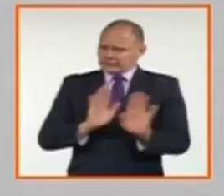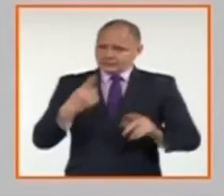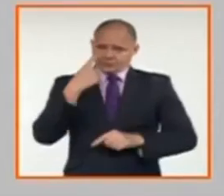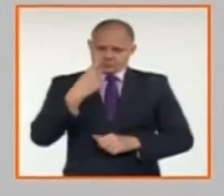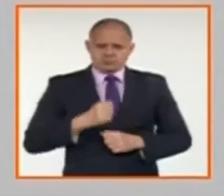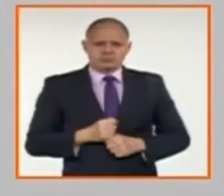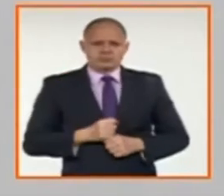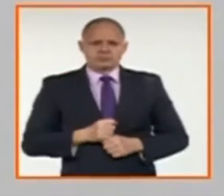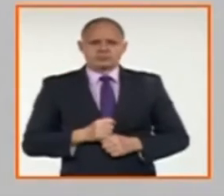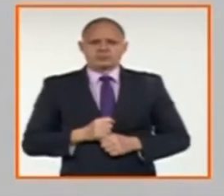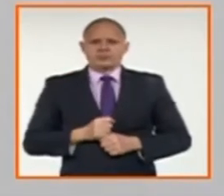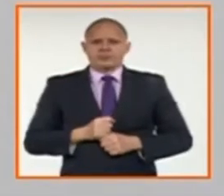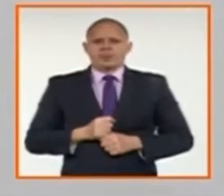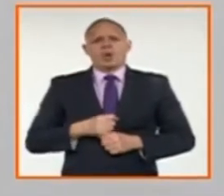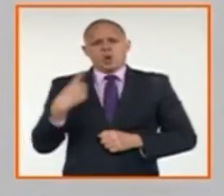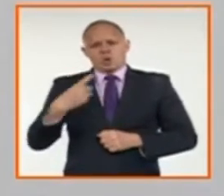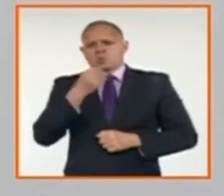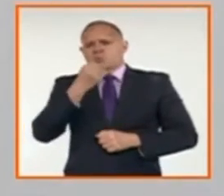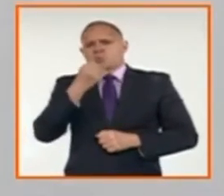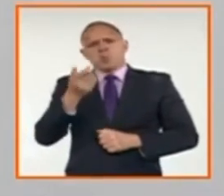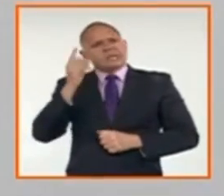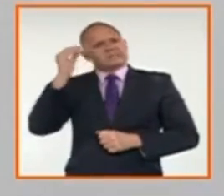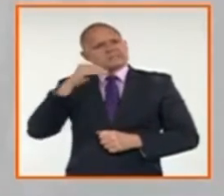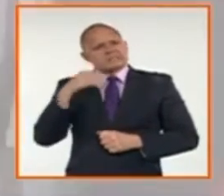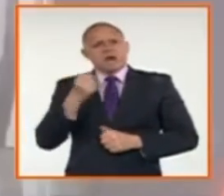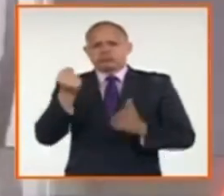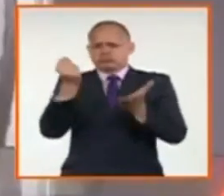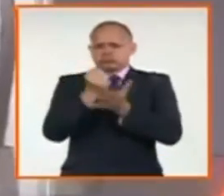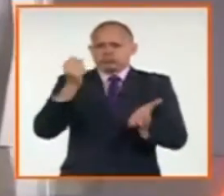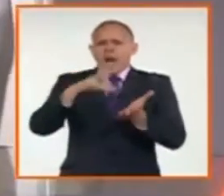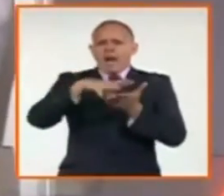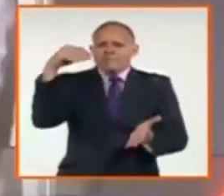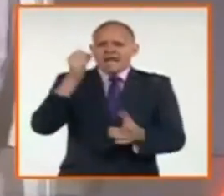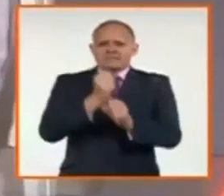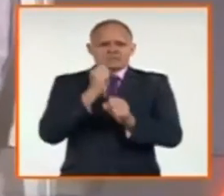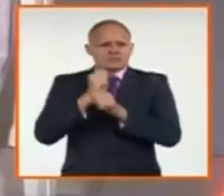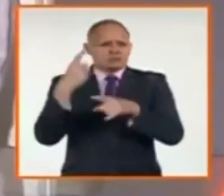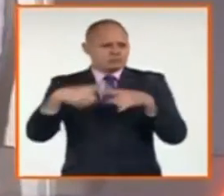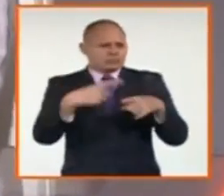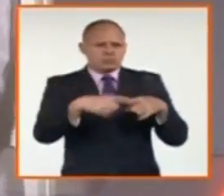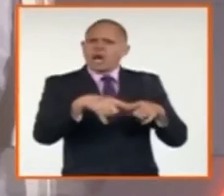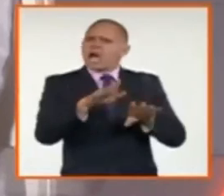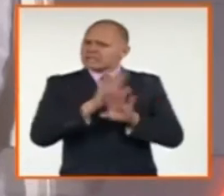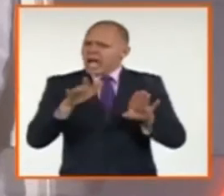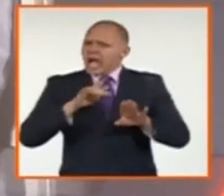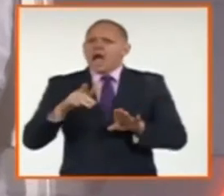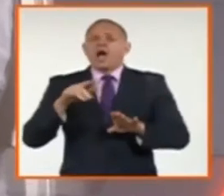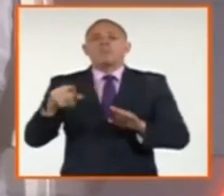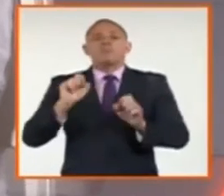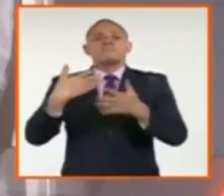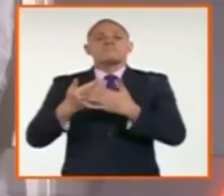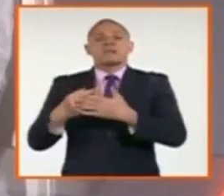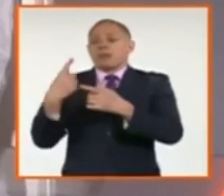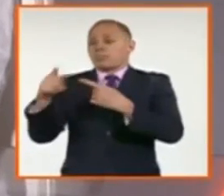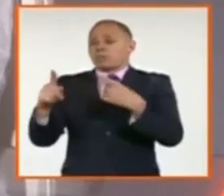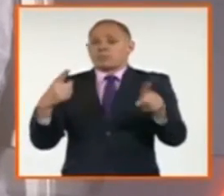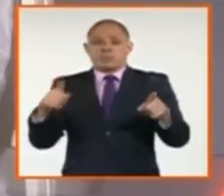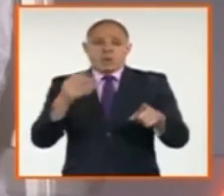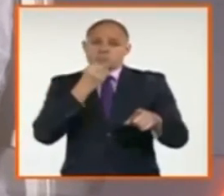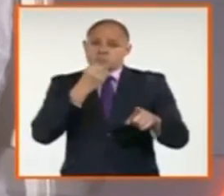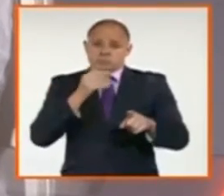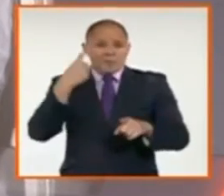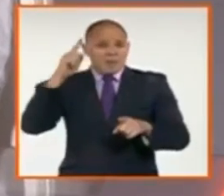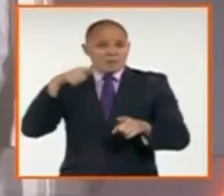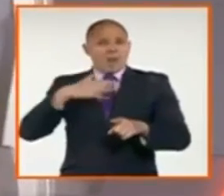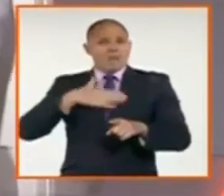hacia las entidades, de la aprobación de las plantillas de cargo, de la contratación, la flexibilización, de todo lo que tiene